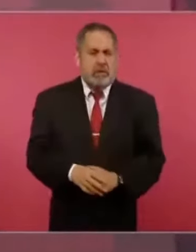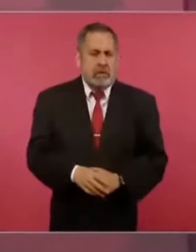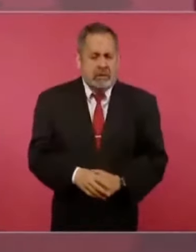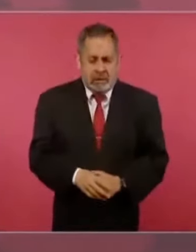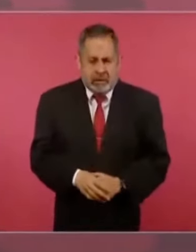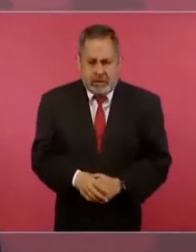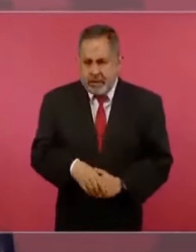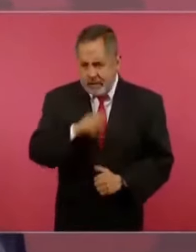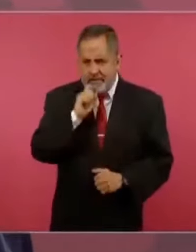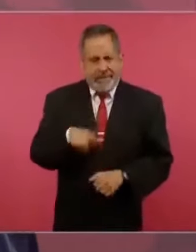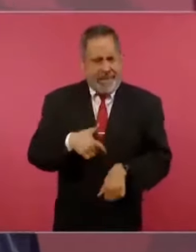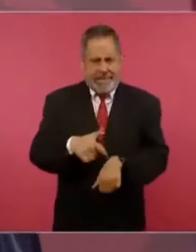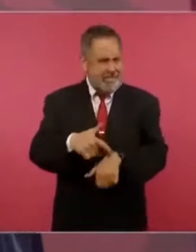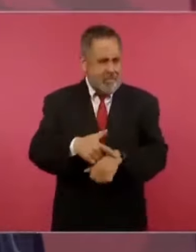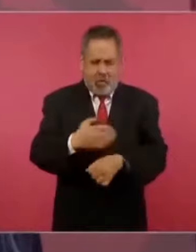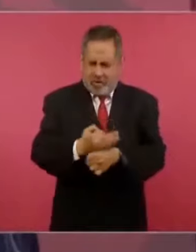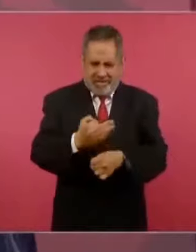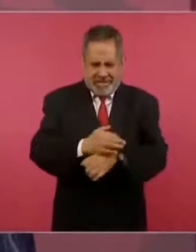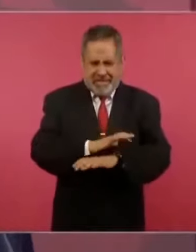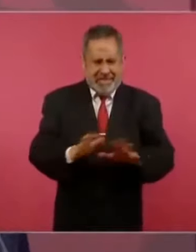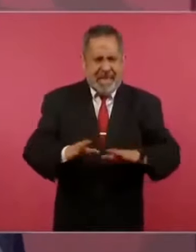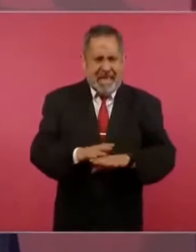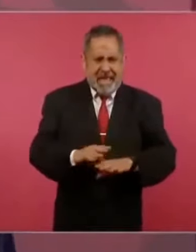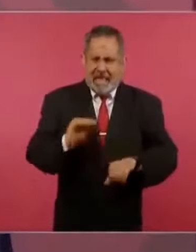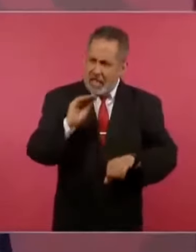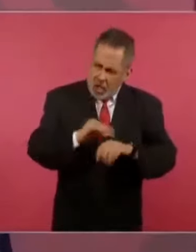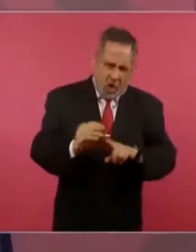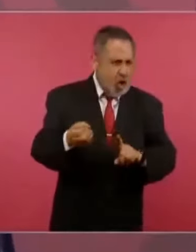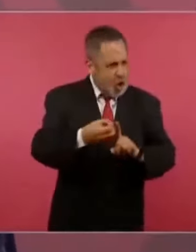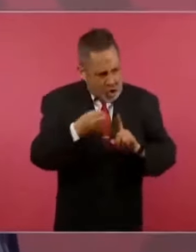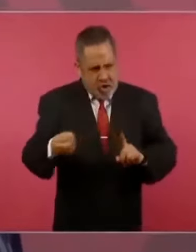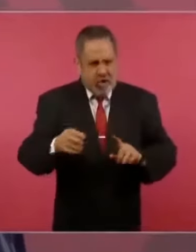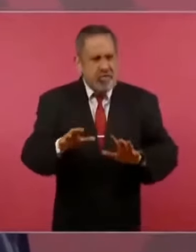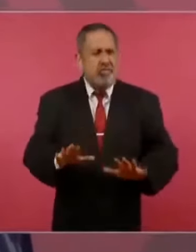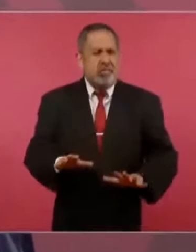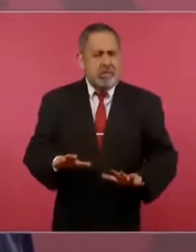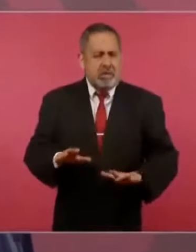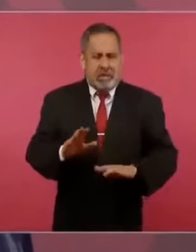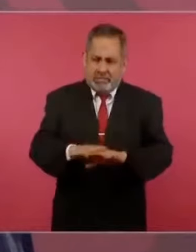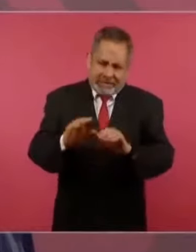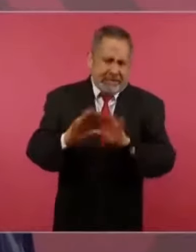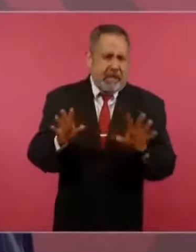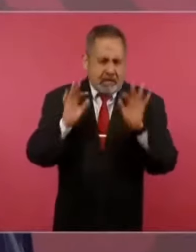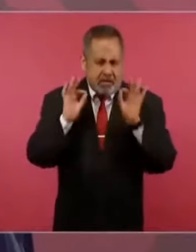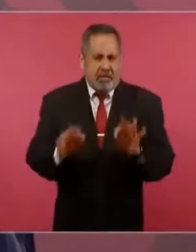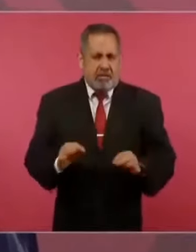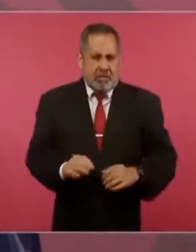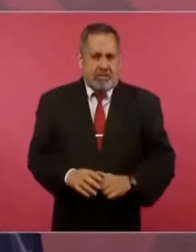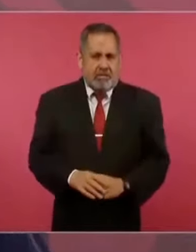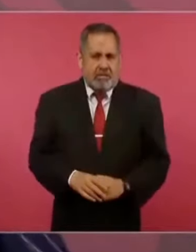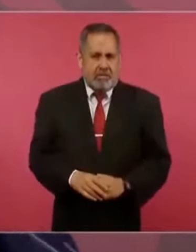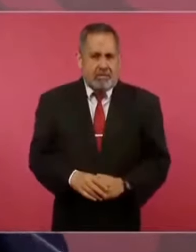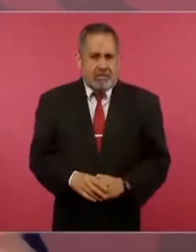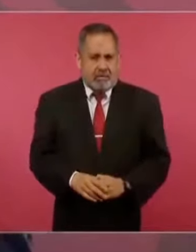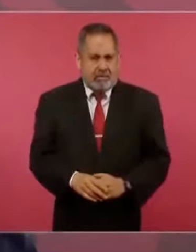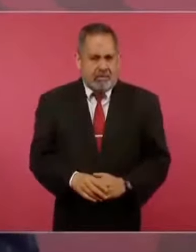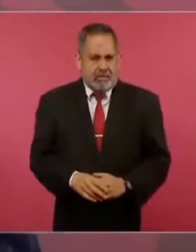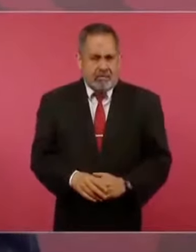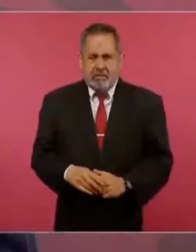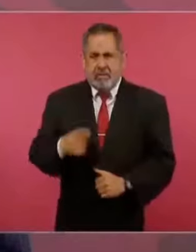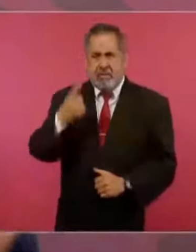de poner en claro para qué